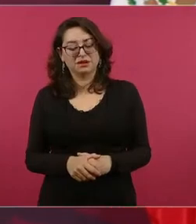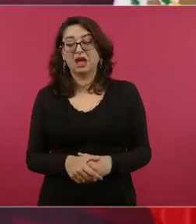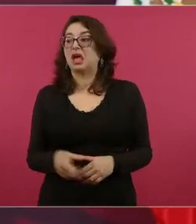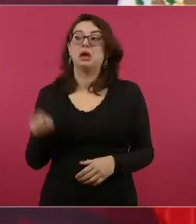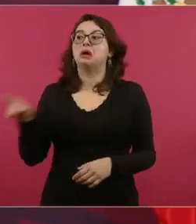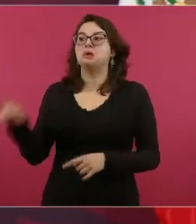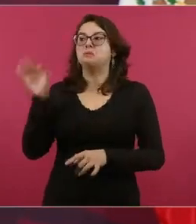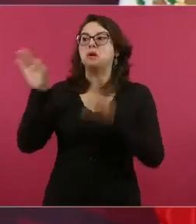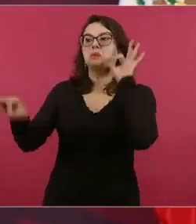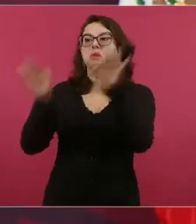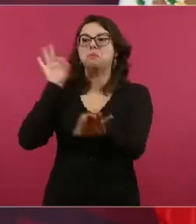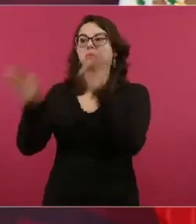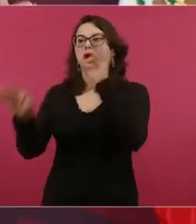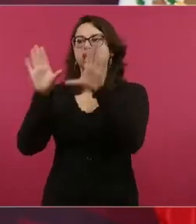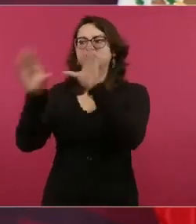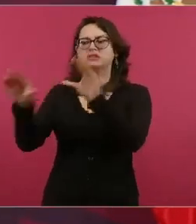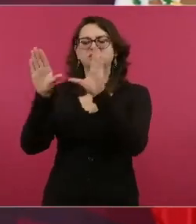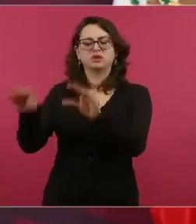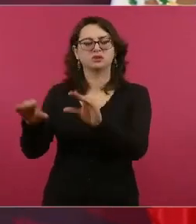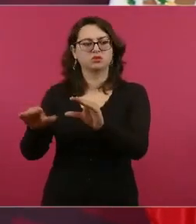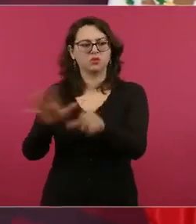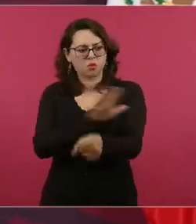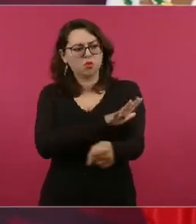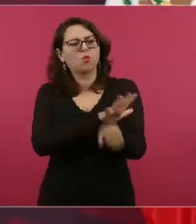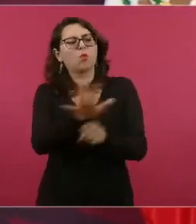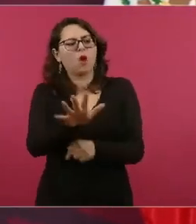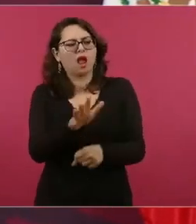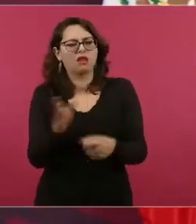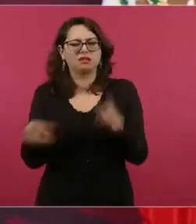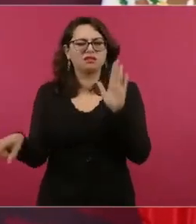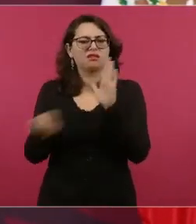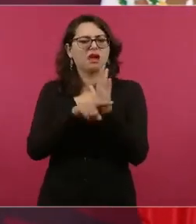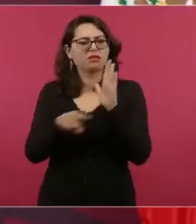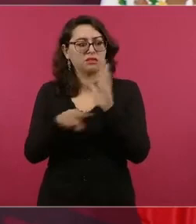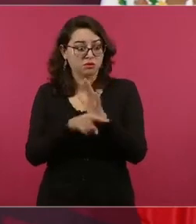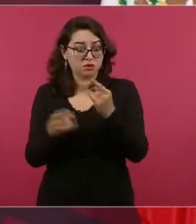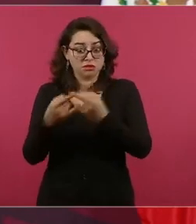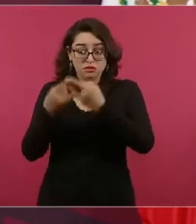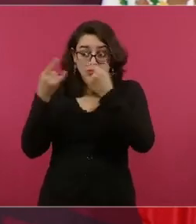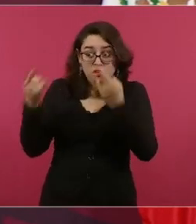¿En qué está la doctrinamiento? ¿Dónde?